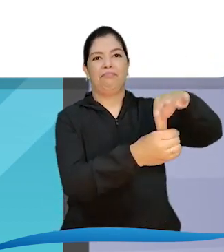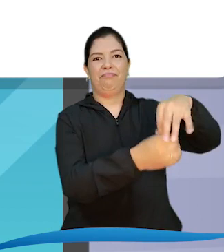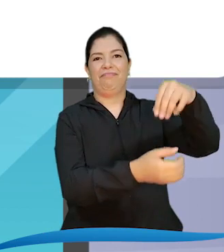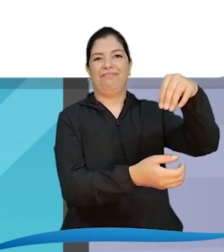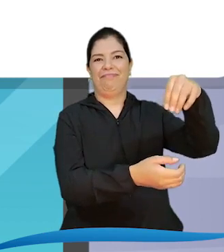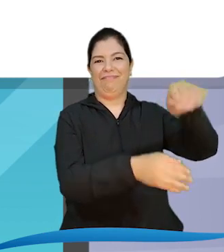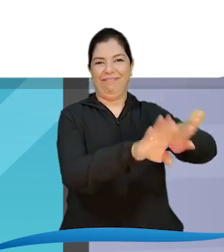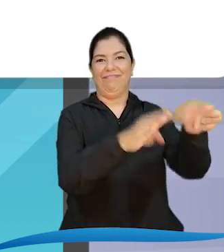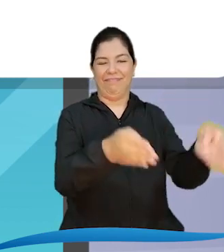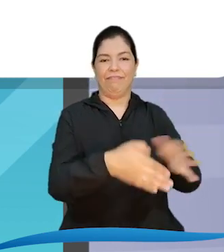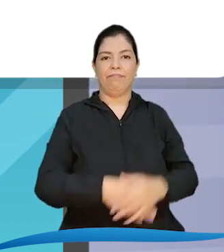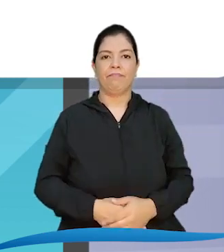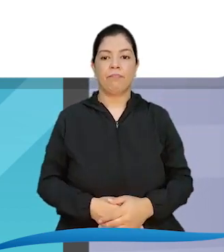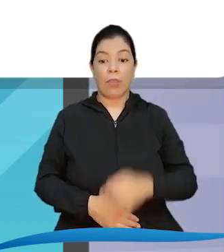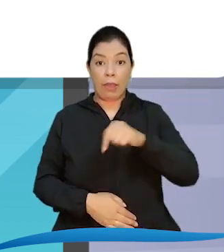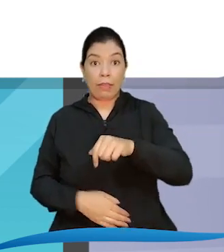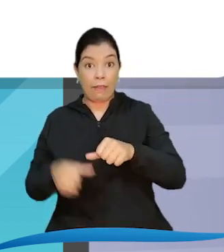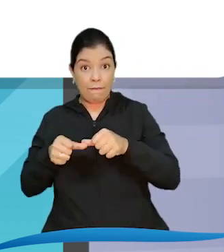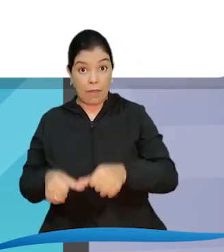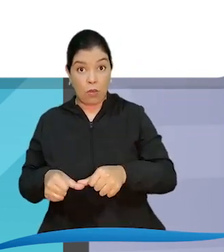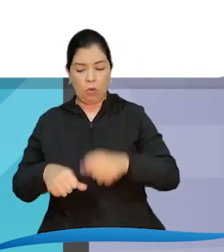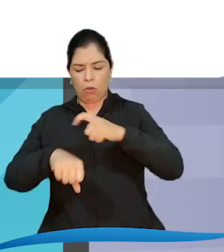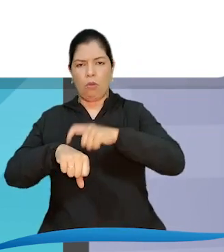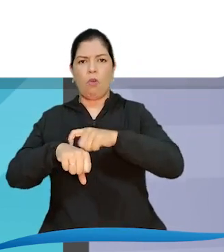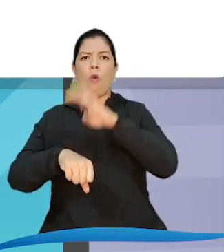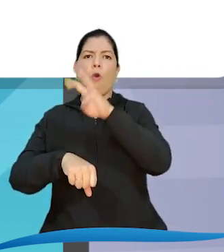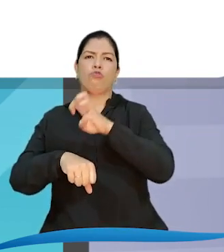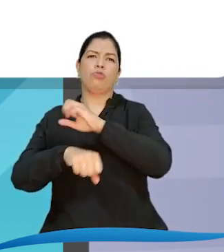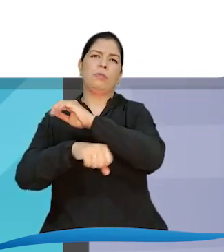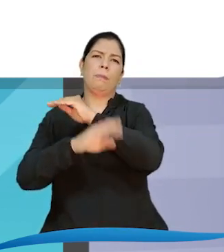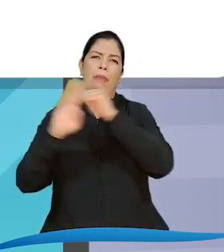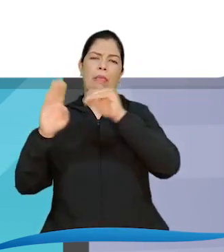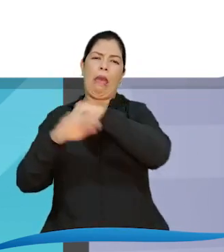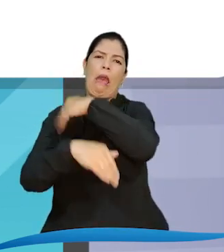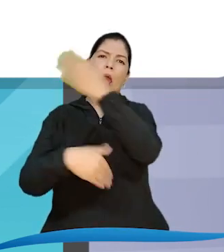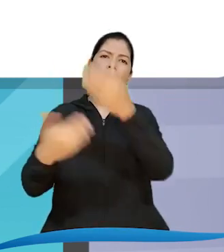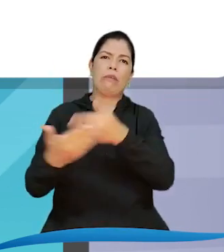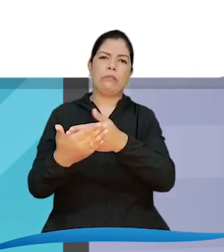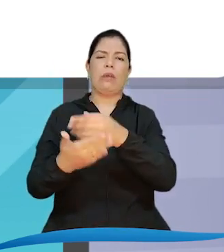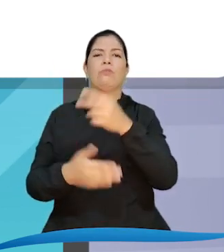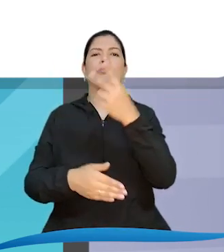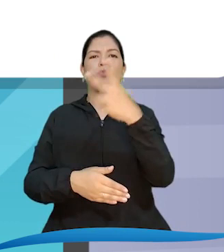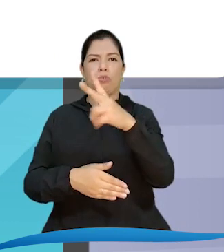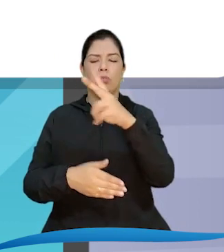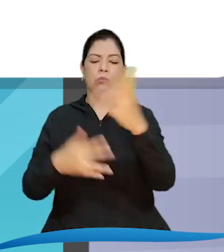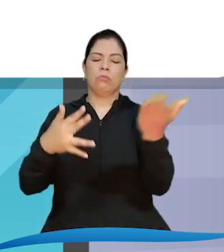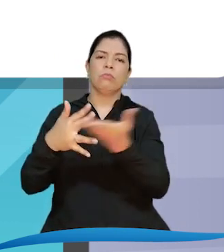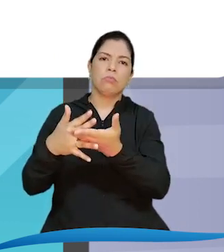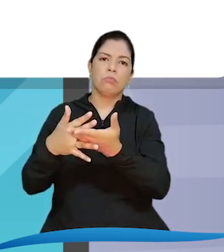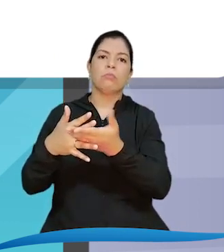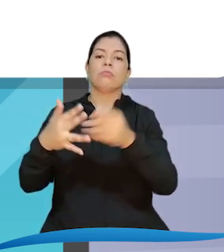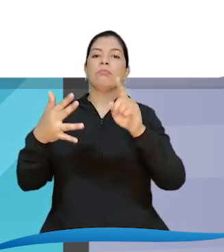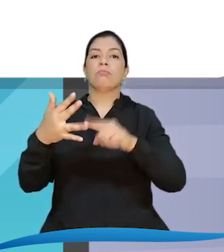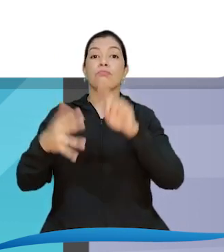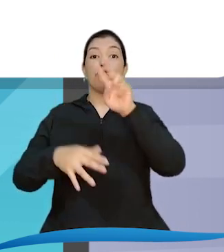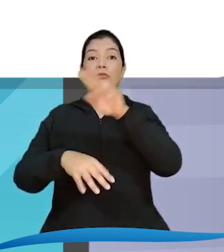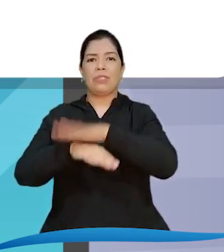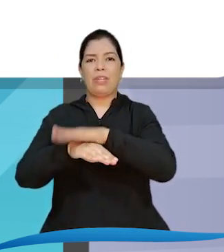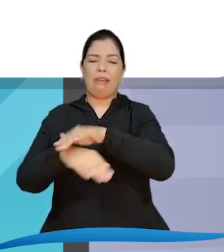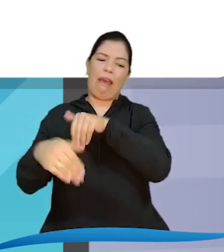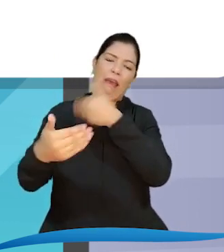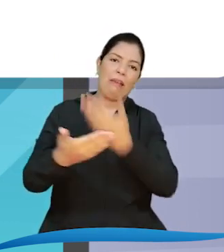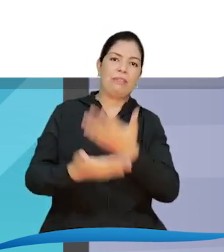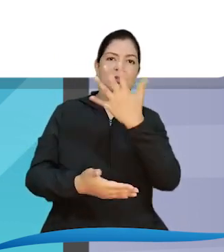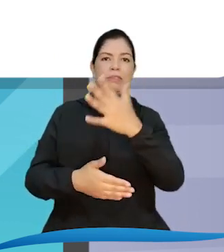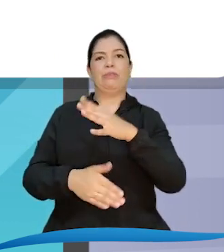a viernes de 8.30 am a 12 del mediodía y de 2 pm a 5 pm Mientras que